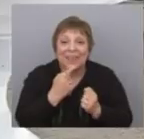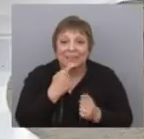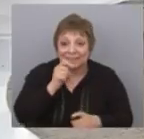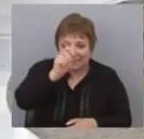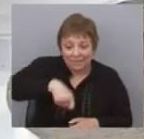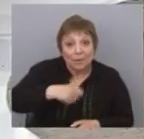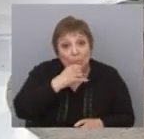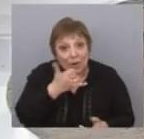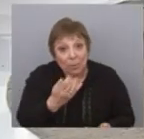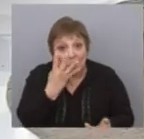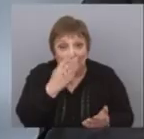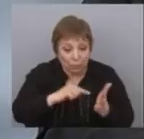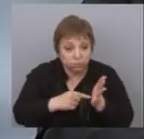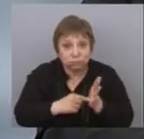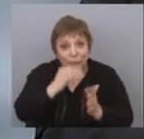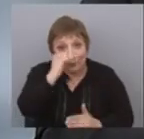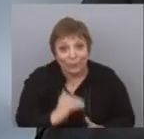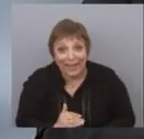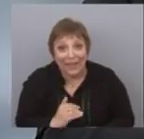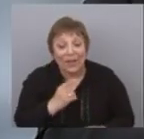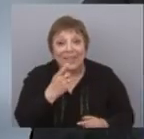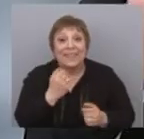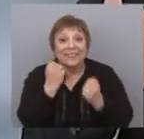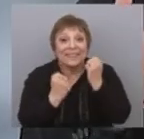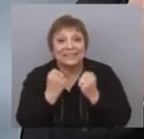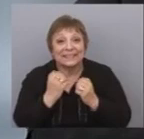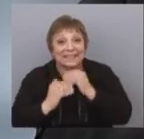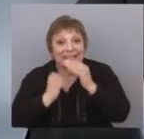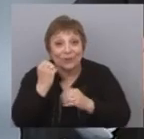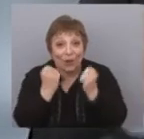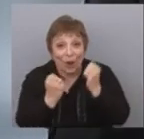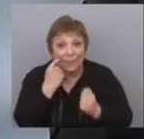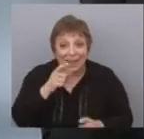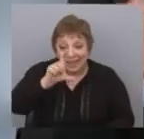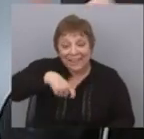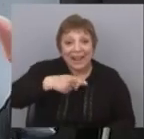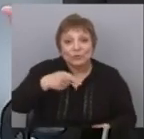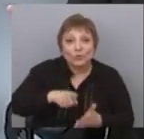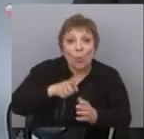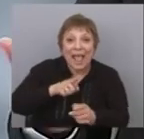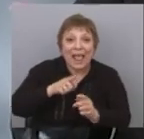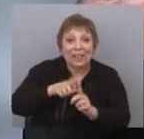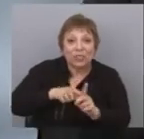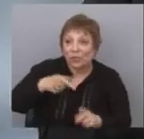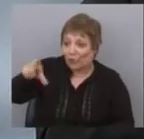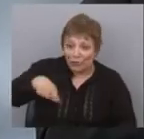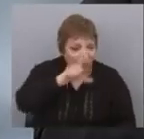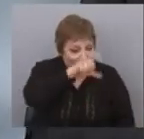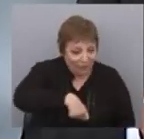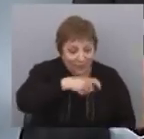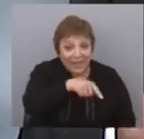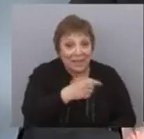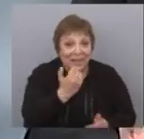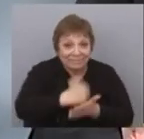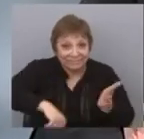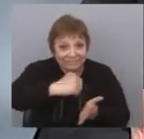Por ejemplo, sí, sí, sí. Que va de la mano también con desarrollo económico, ¿verdad? Porque no es un camino solo de ida, ¿verdad? Sino que también de vuelta, porque una